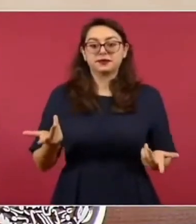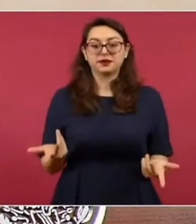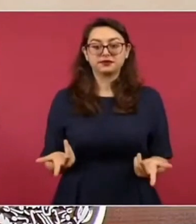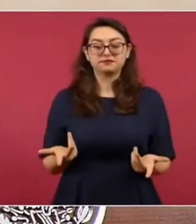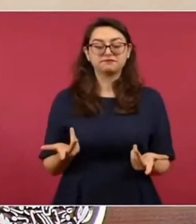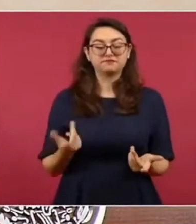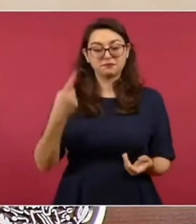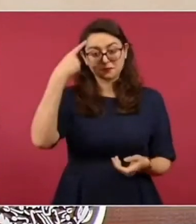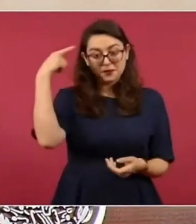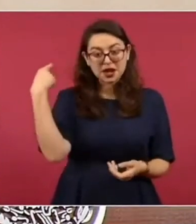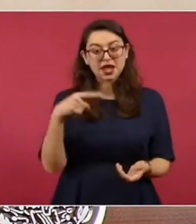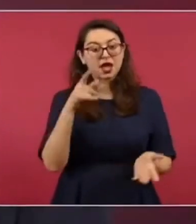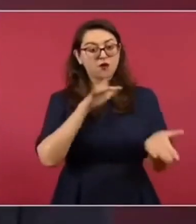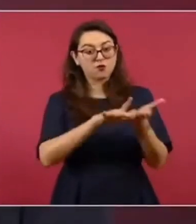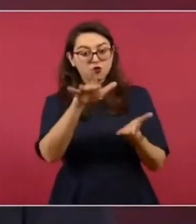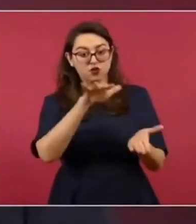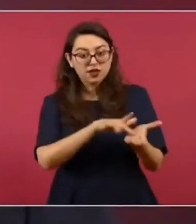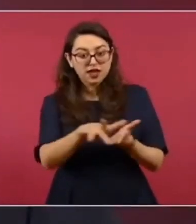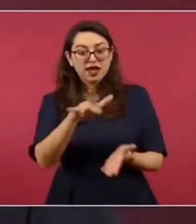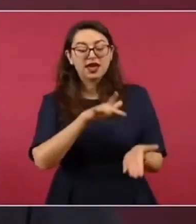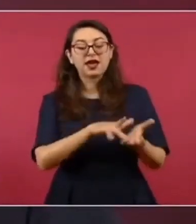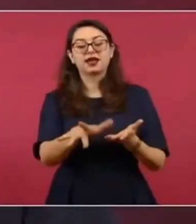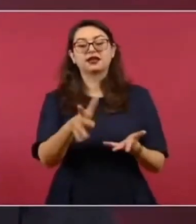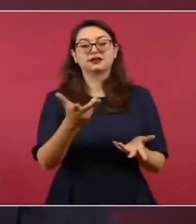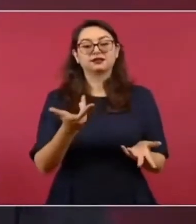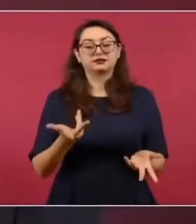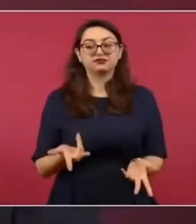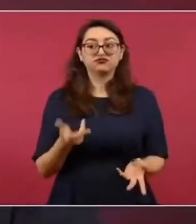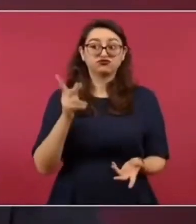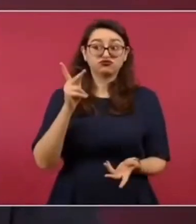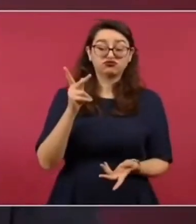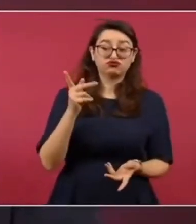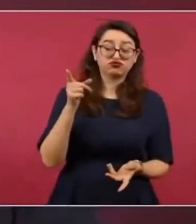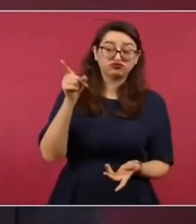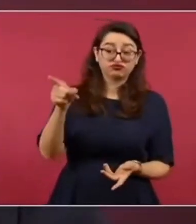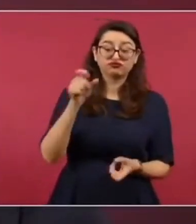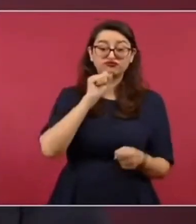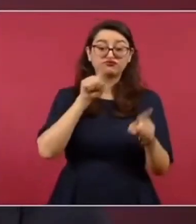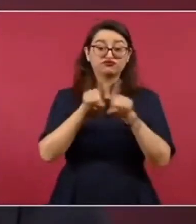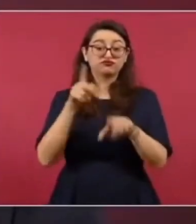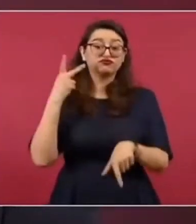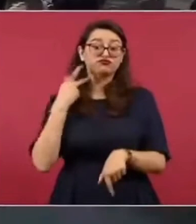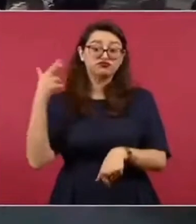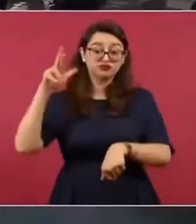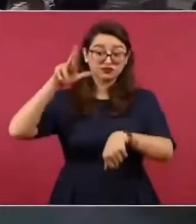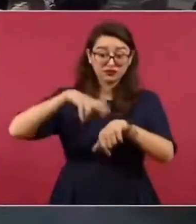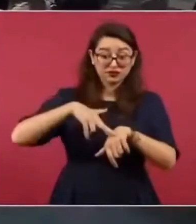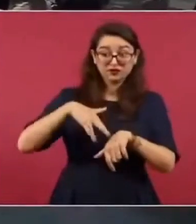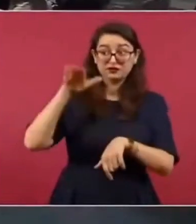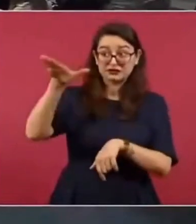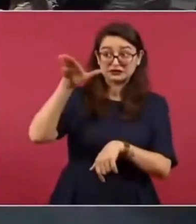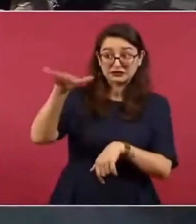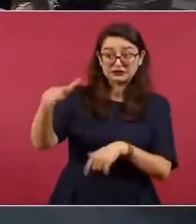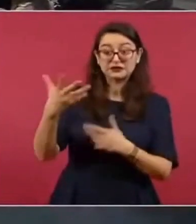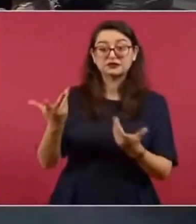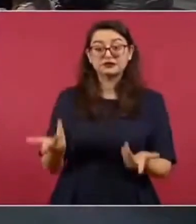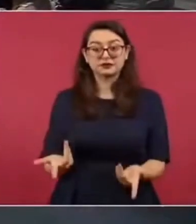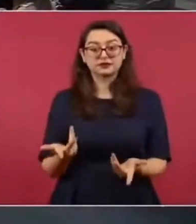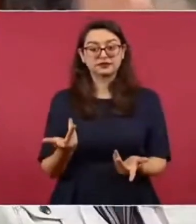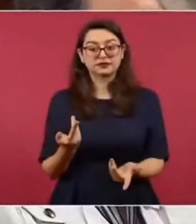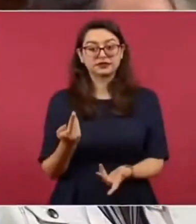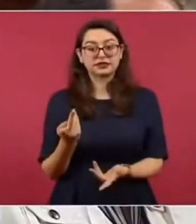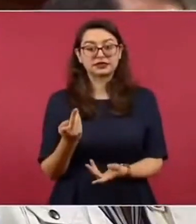apoye en la Procuraduría y si es necesario y legal